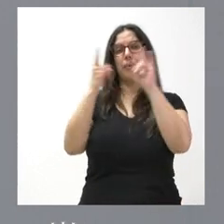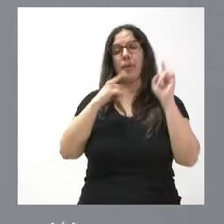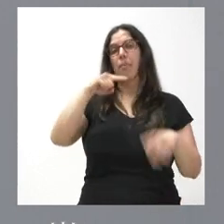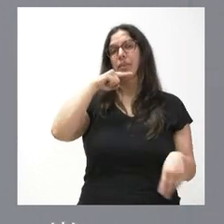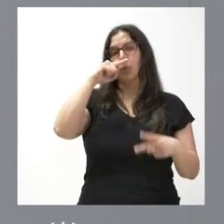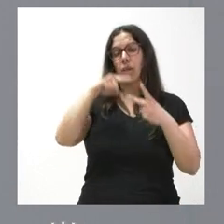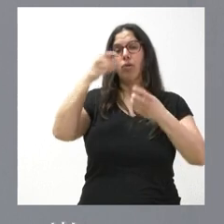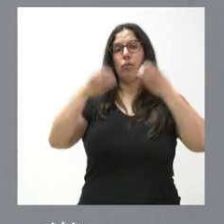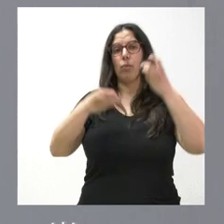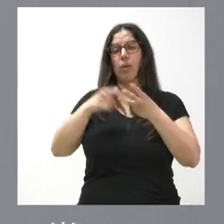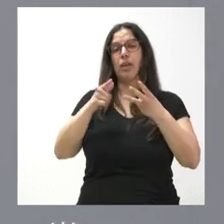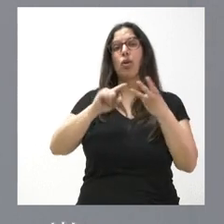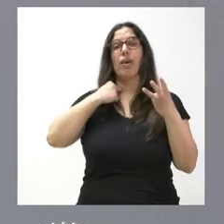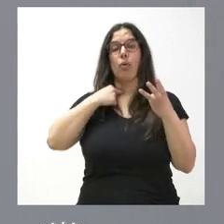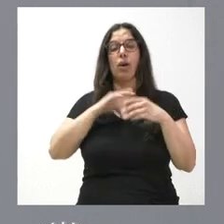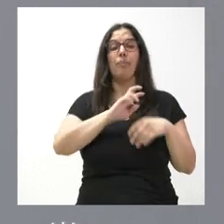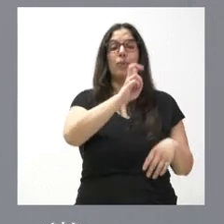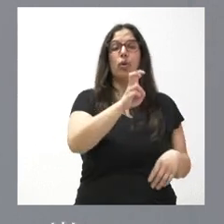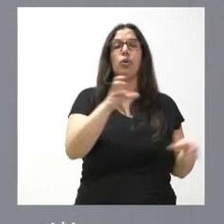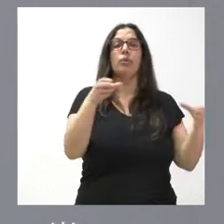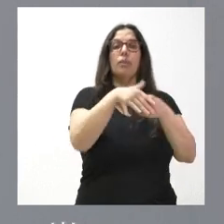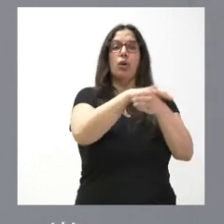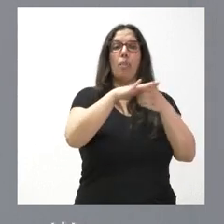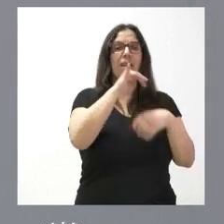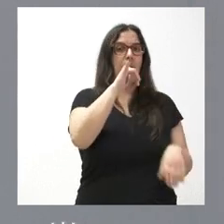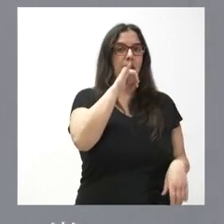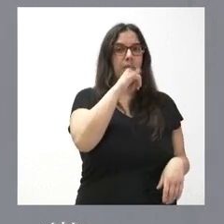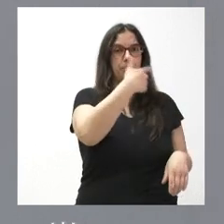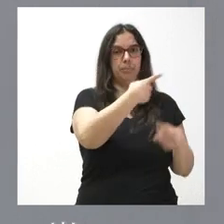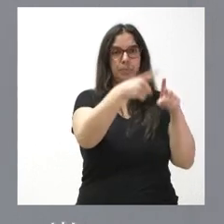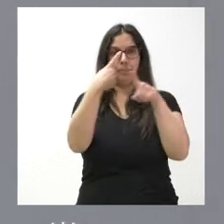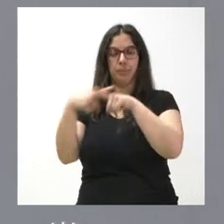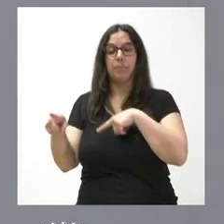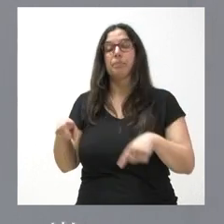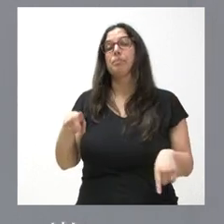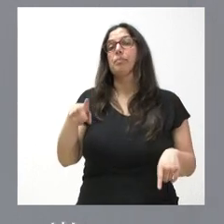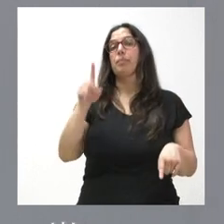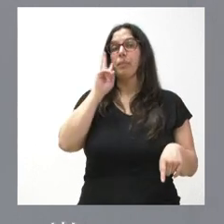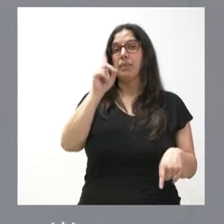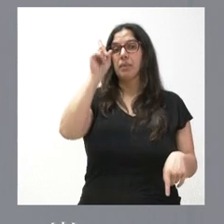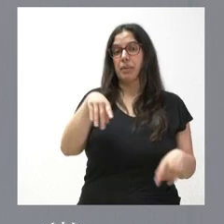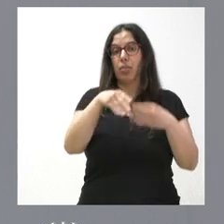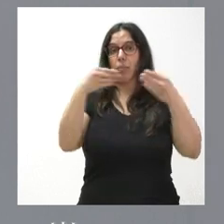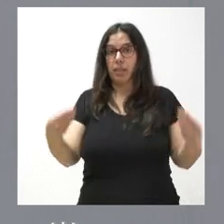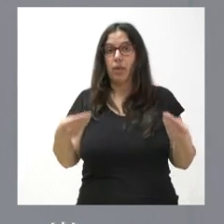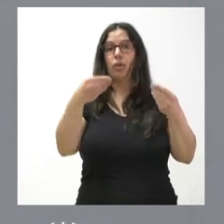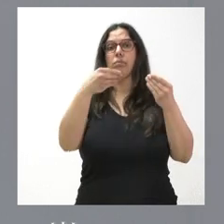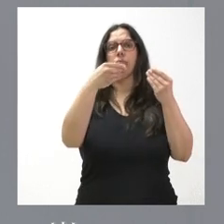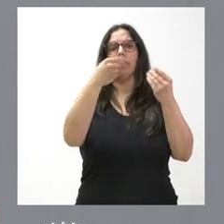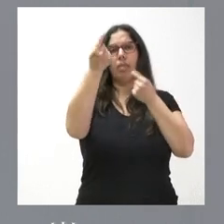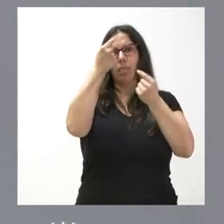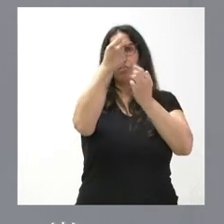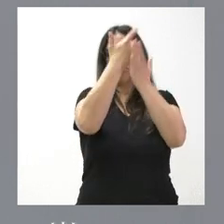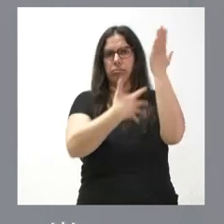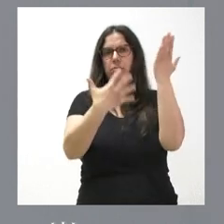Ciudadurigo y Juelo y en 11 montes de la comarca forestal de Béjar. Tienen ustedes la documentación al